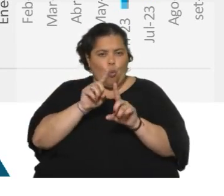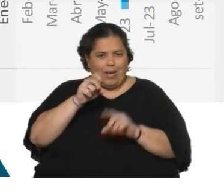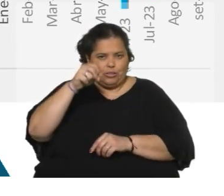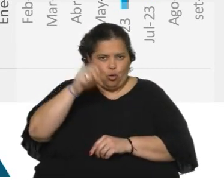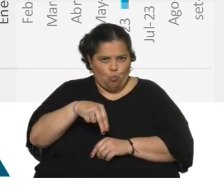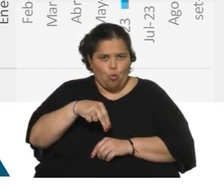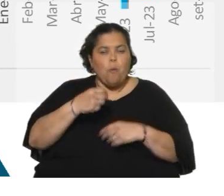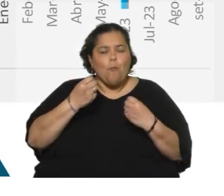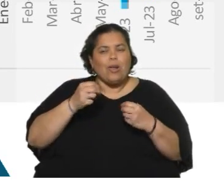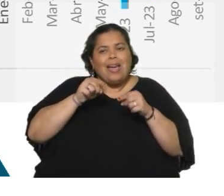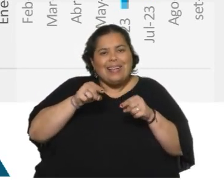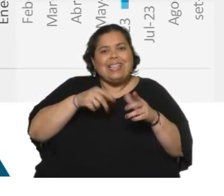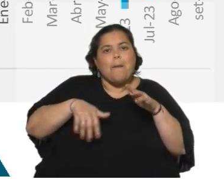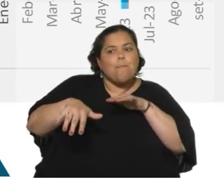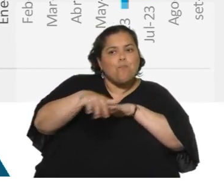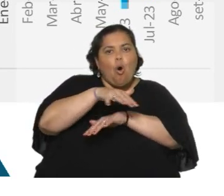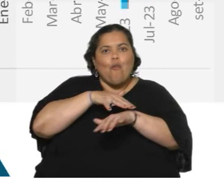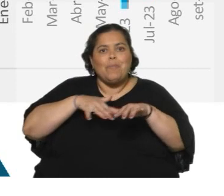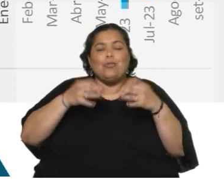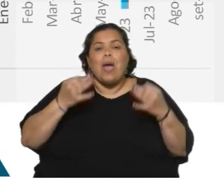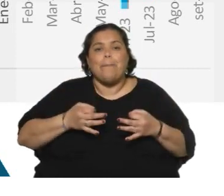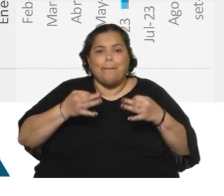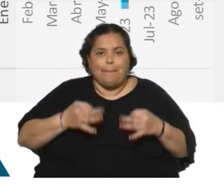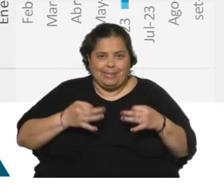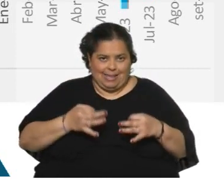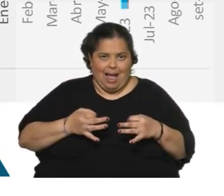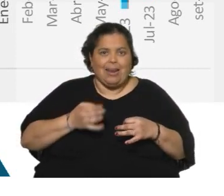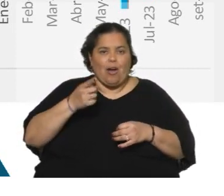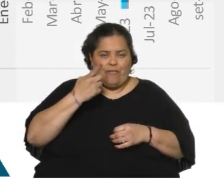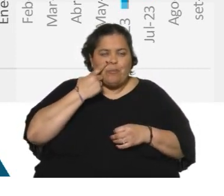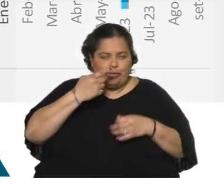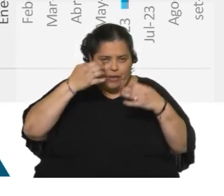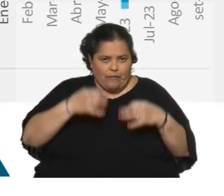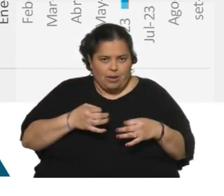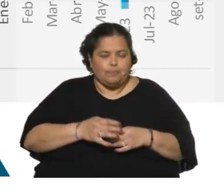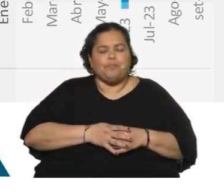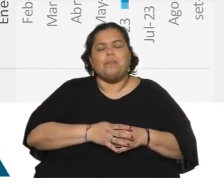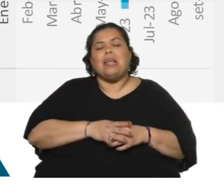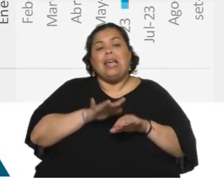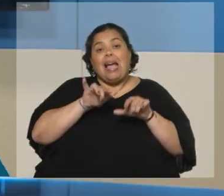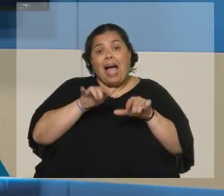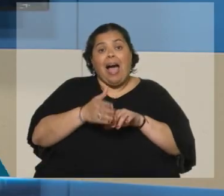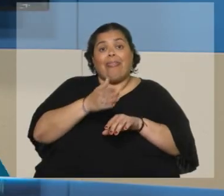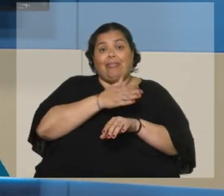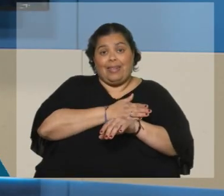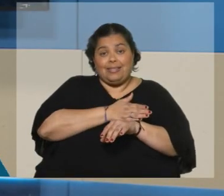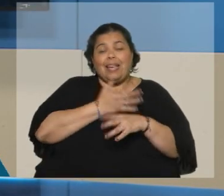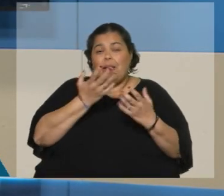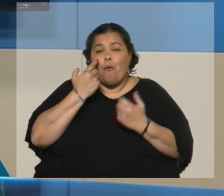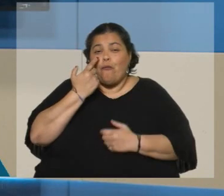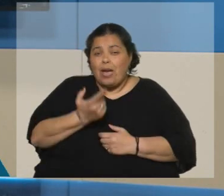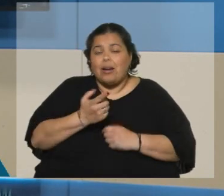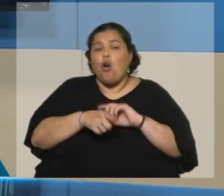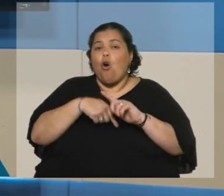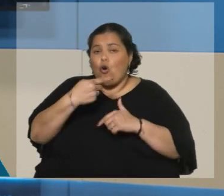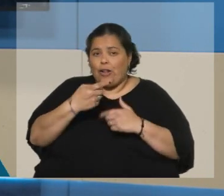Responde a un movimiento en particular que se dio en esos meses y que lo vamos a ver ahora más adelante. Pero antes que ello, observemos algo más